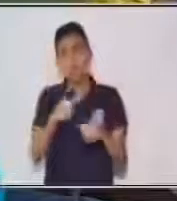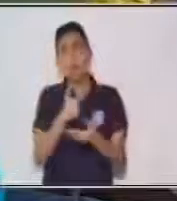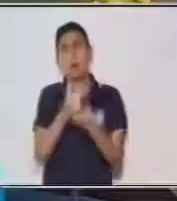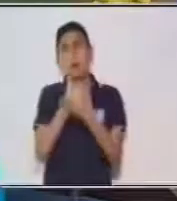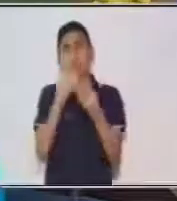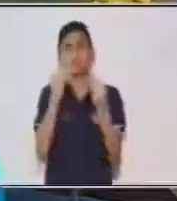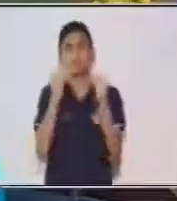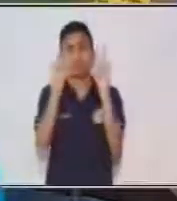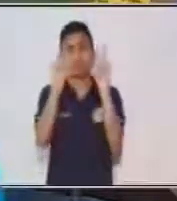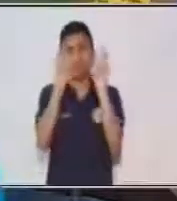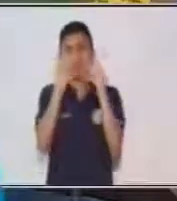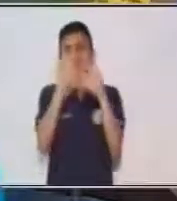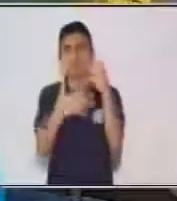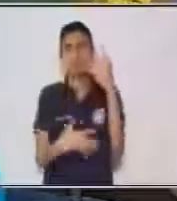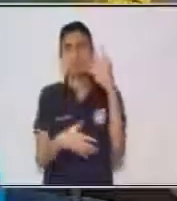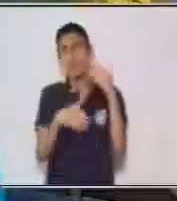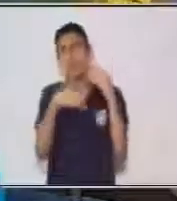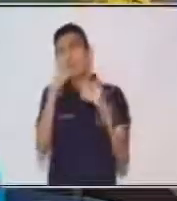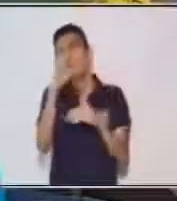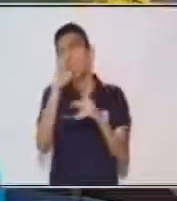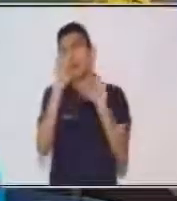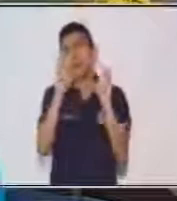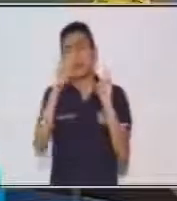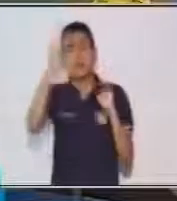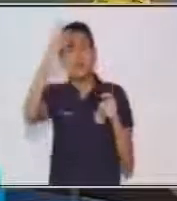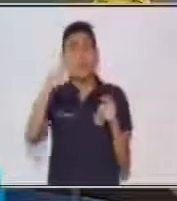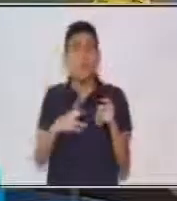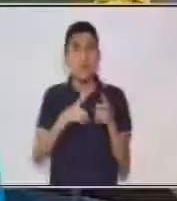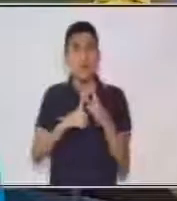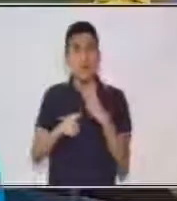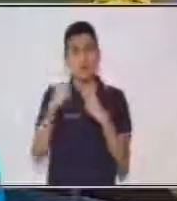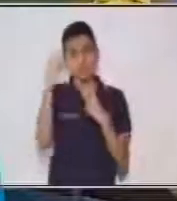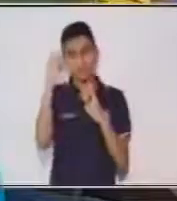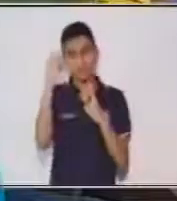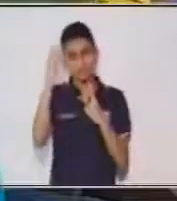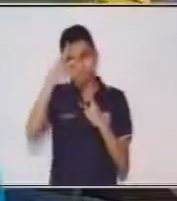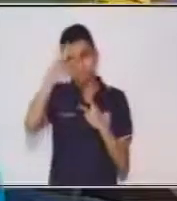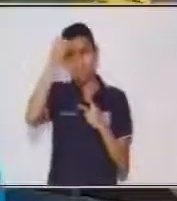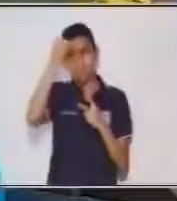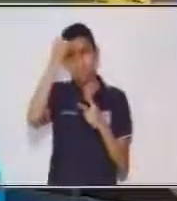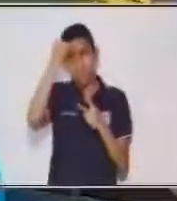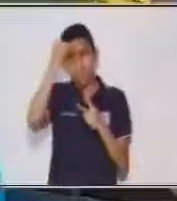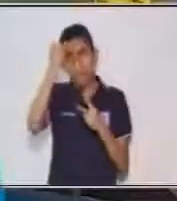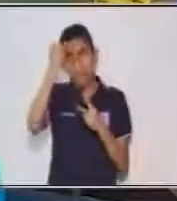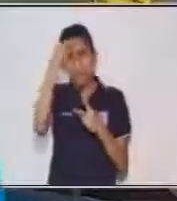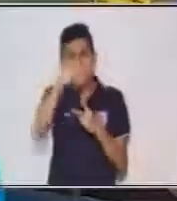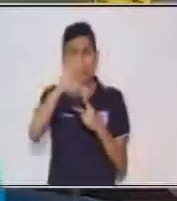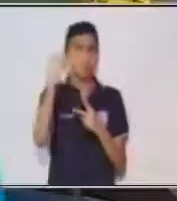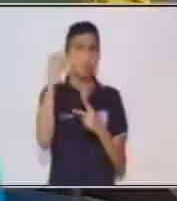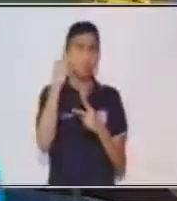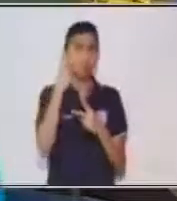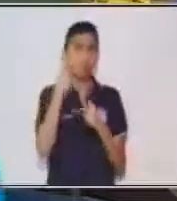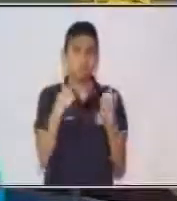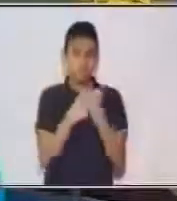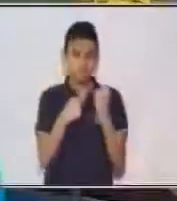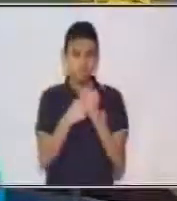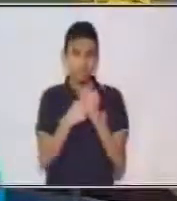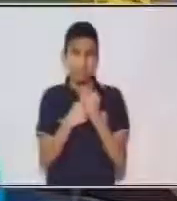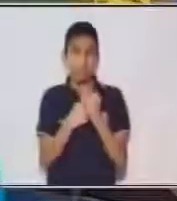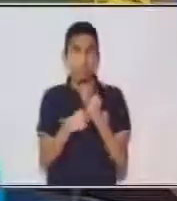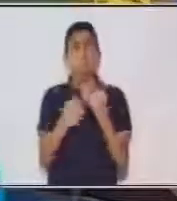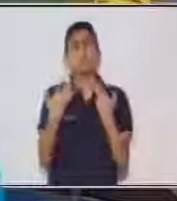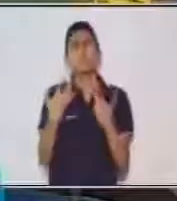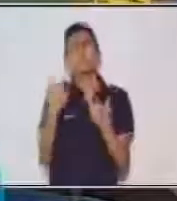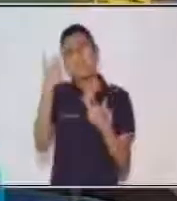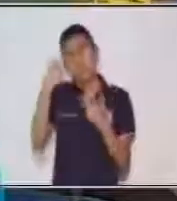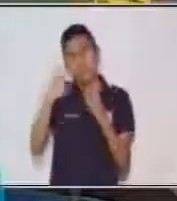¿En qué áreas? En las habilidades, en las destrezas y en la memoria en la cual vamos a nosotros constantemente a